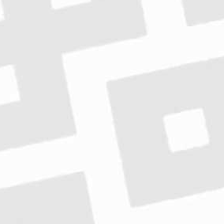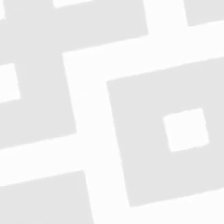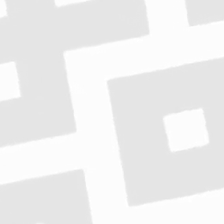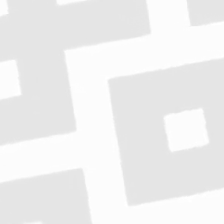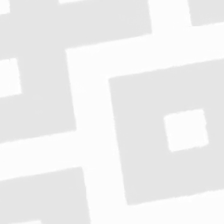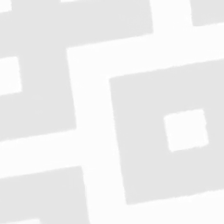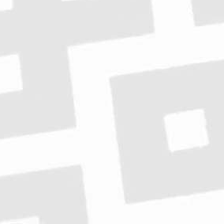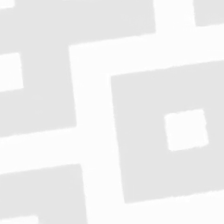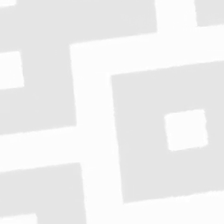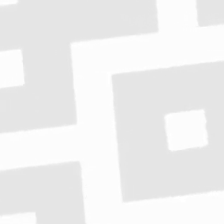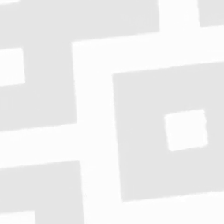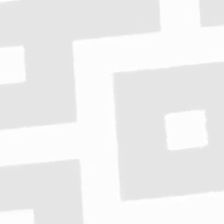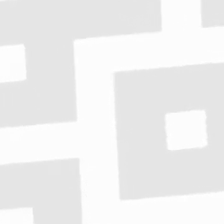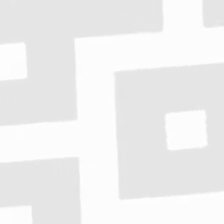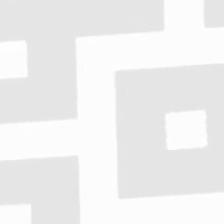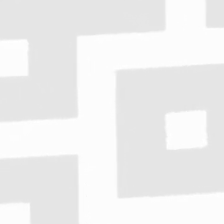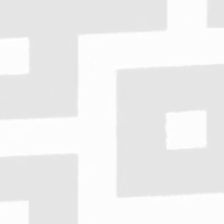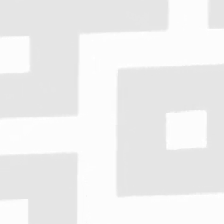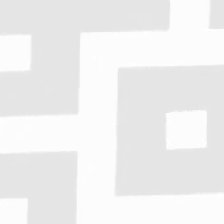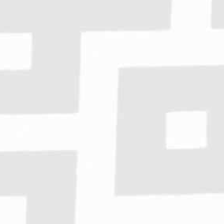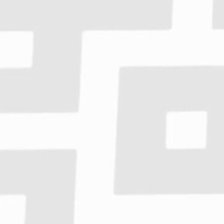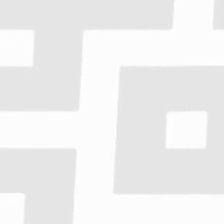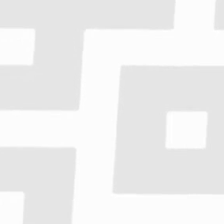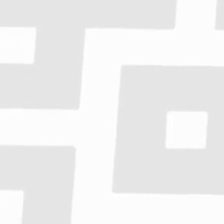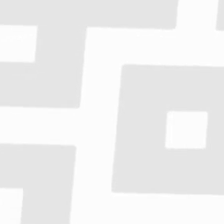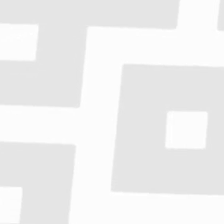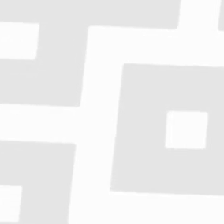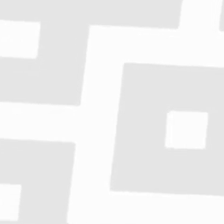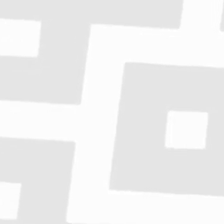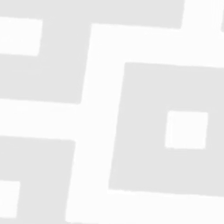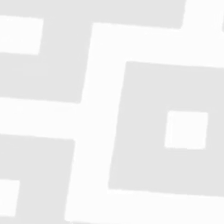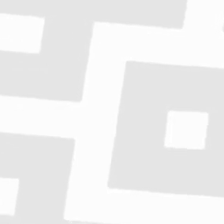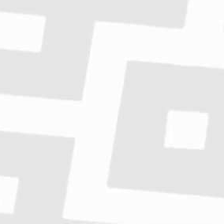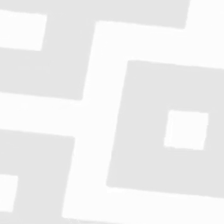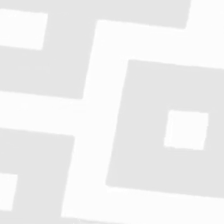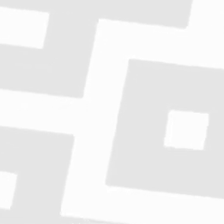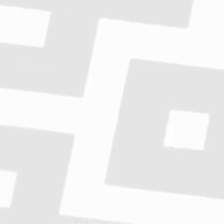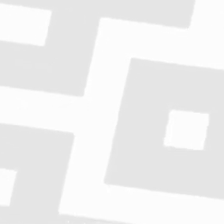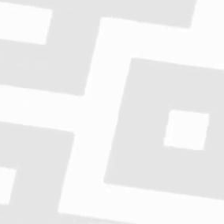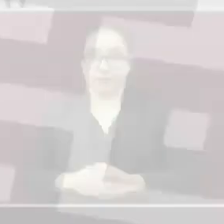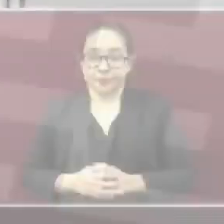Estrategia Estatal contra el Coronavirus. Actualización en Veracruz.